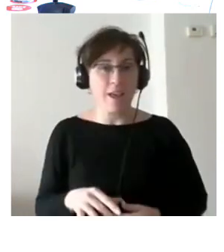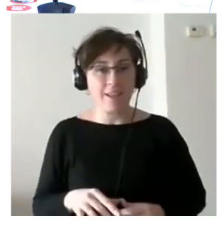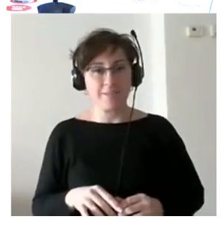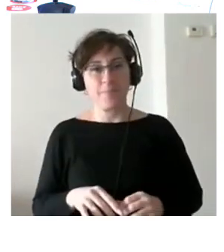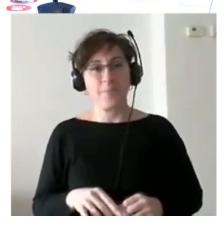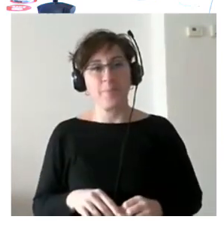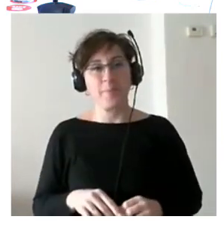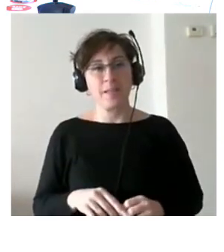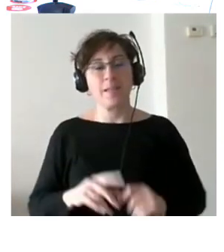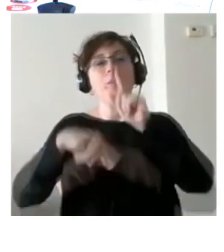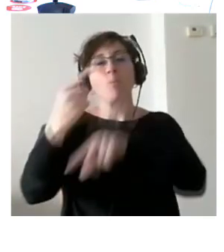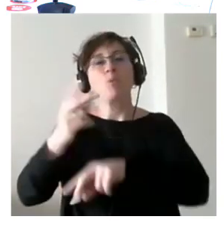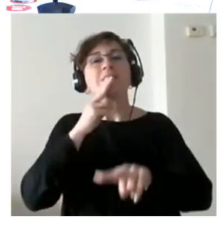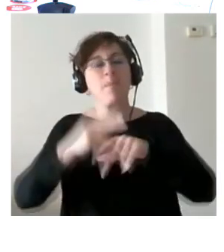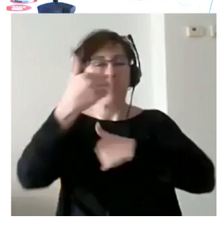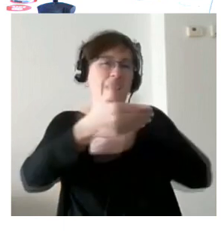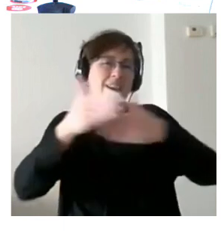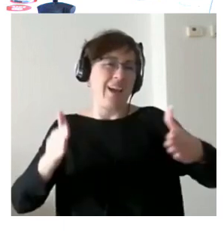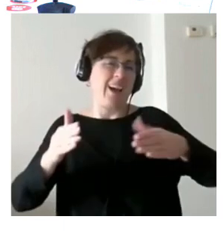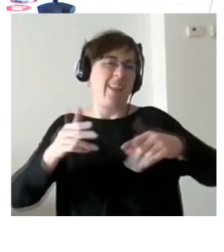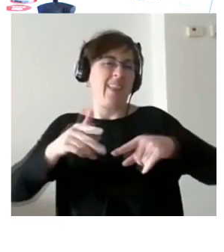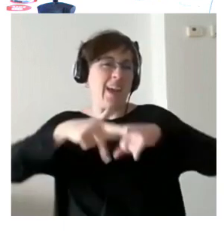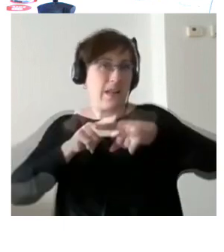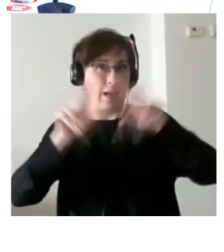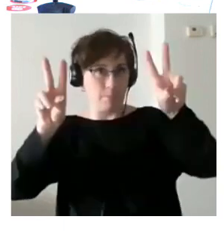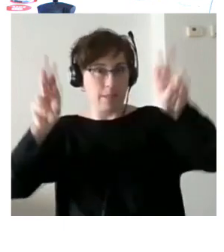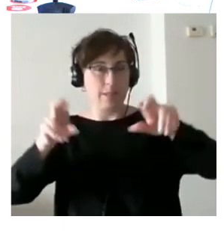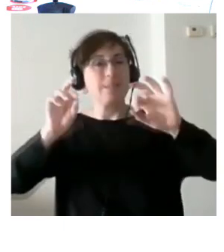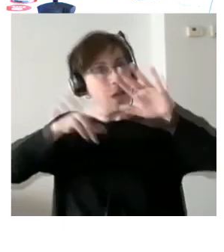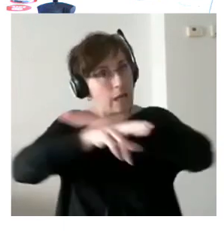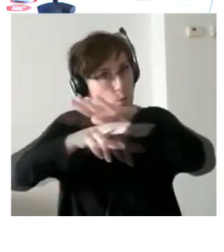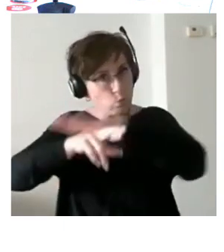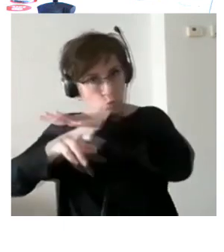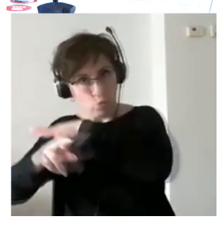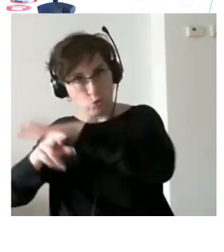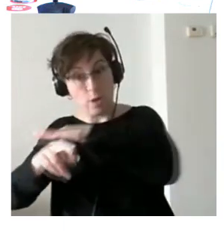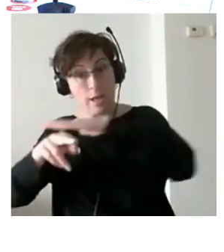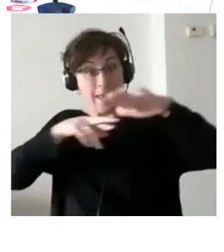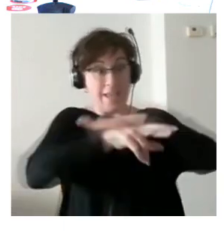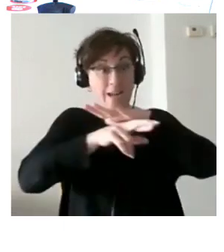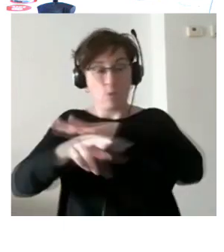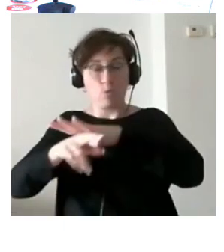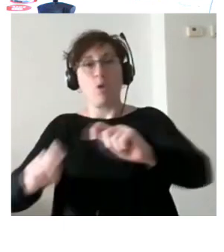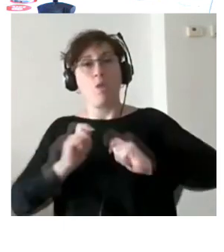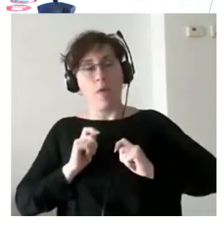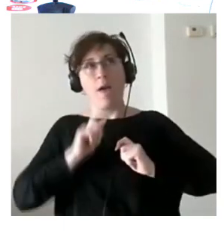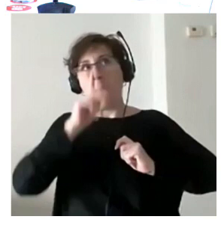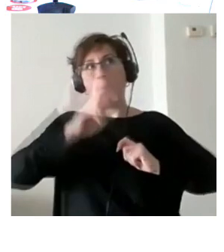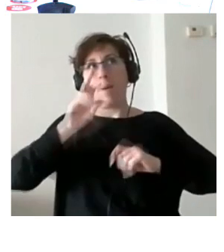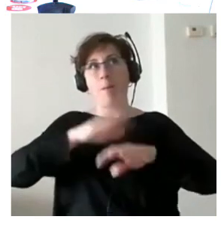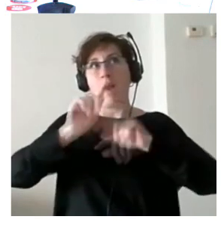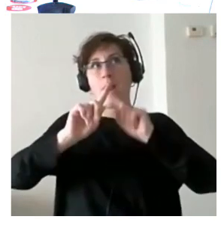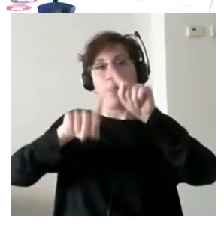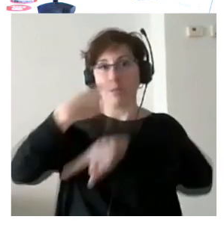una caja de herramientas que son como algunos instrumentos que su finalidad es que nos inspiren a la hora de poder realizar el